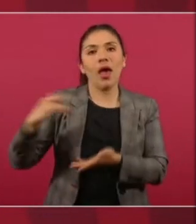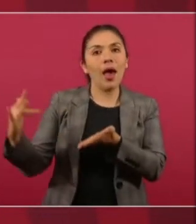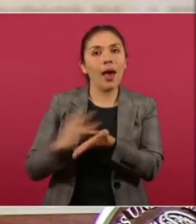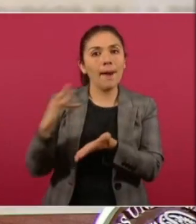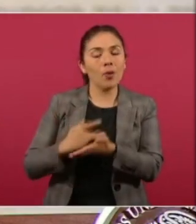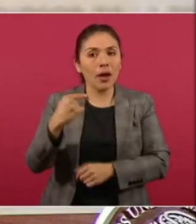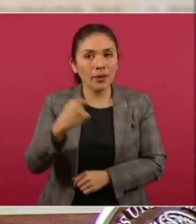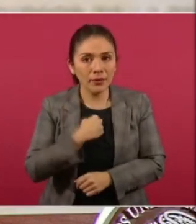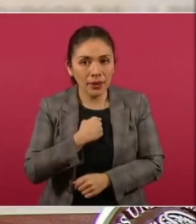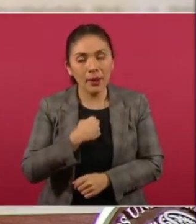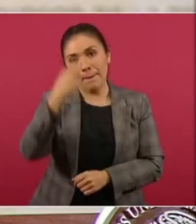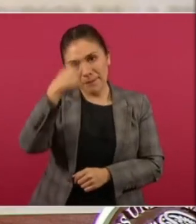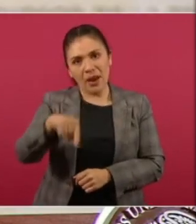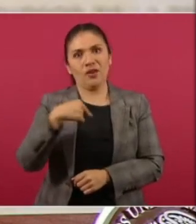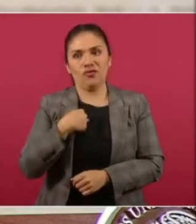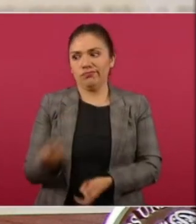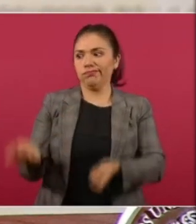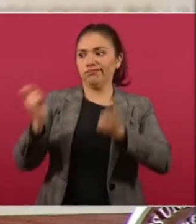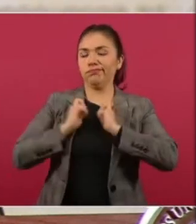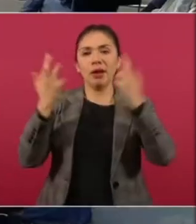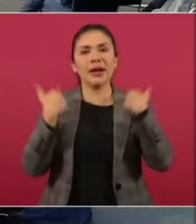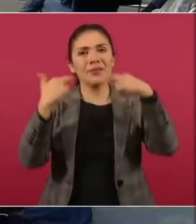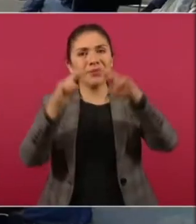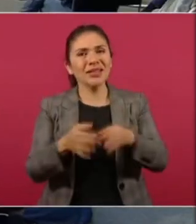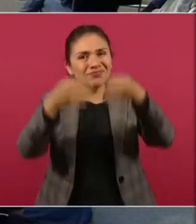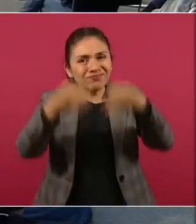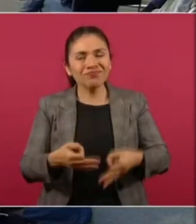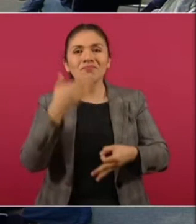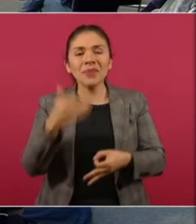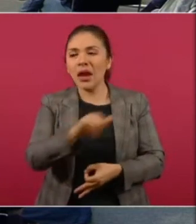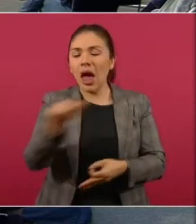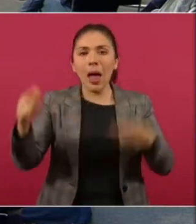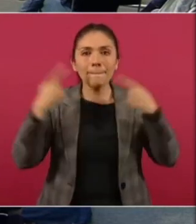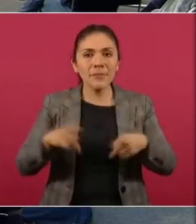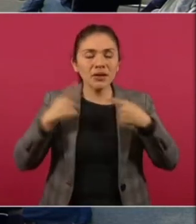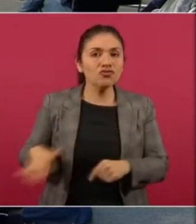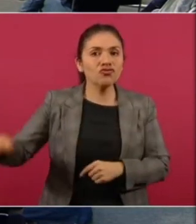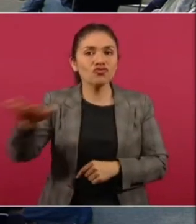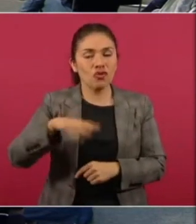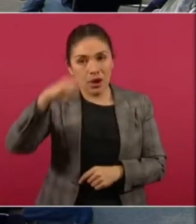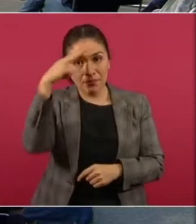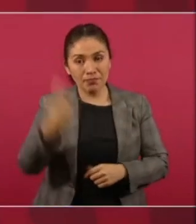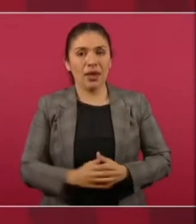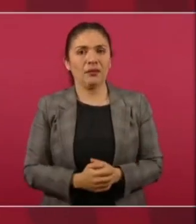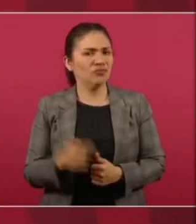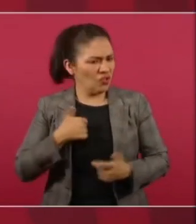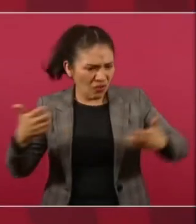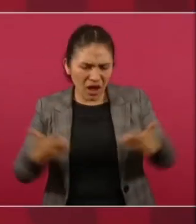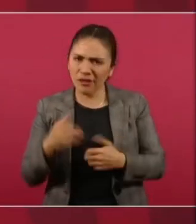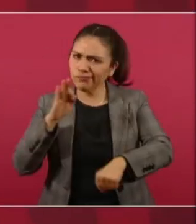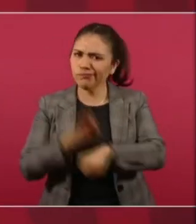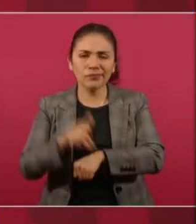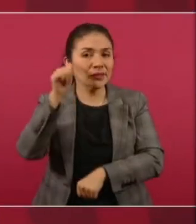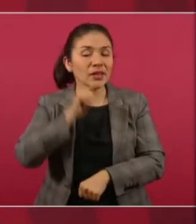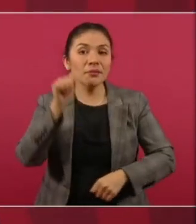representar con dignidad al pueblo, como lo merece el pueblo de México. Y hago todo por eso.